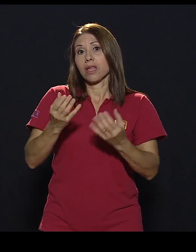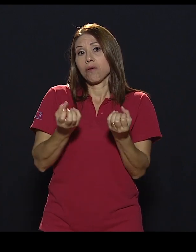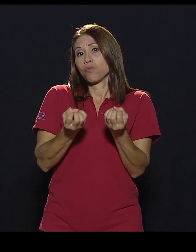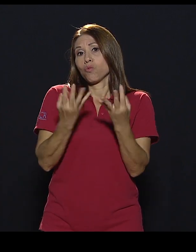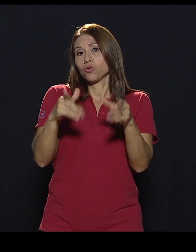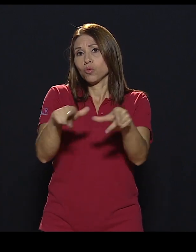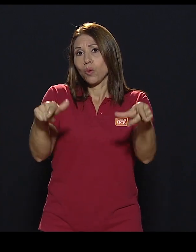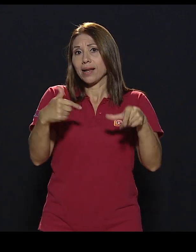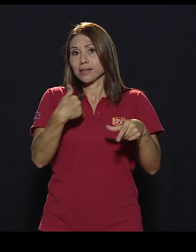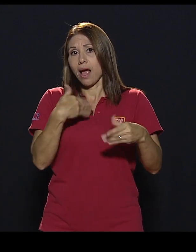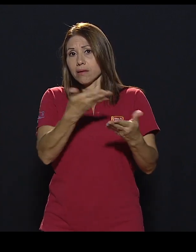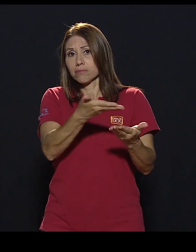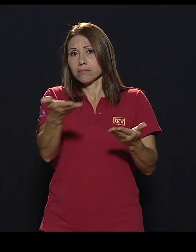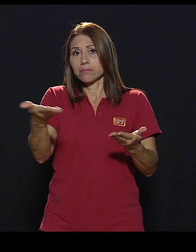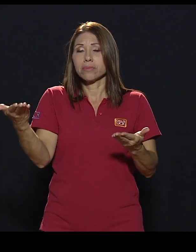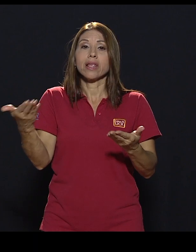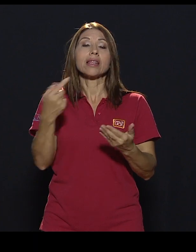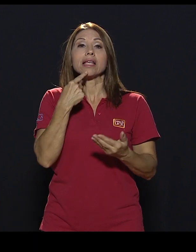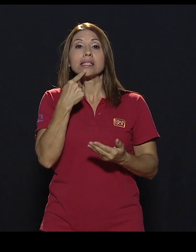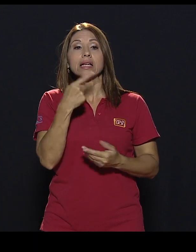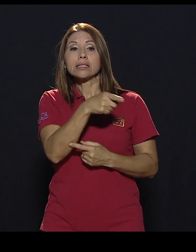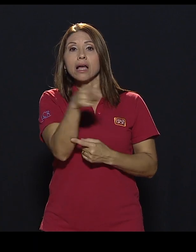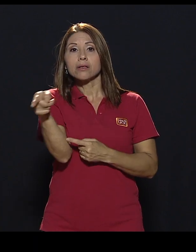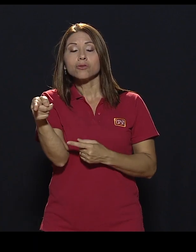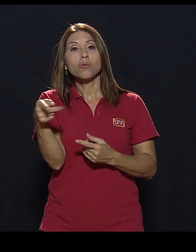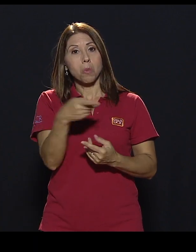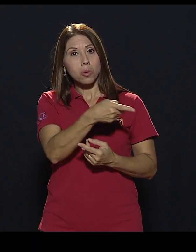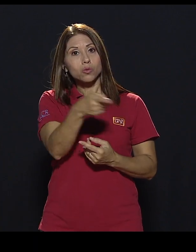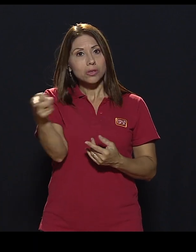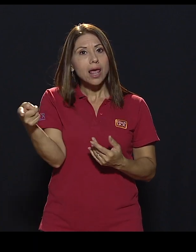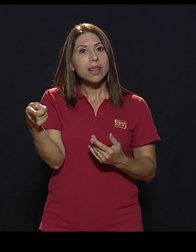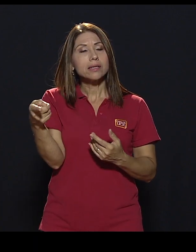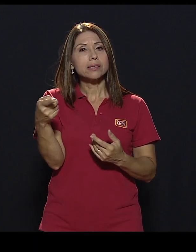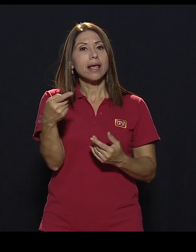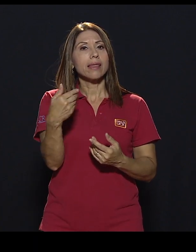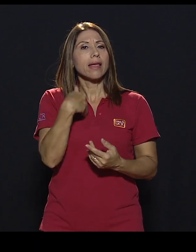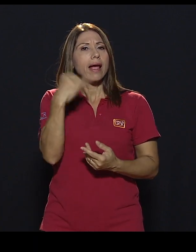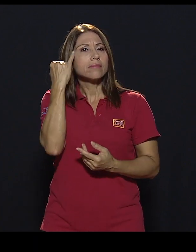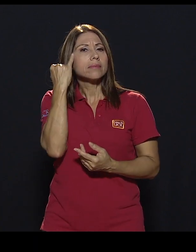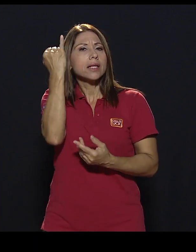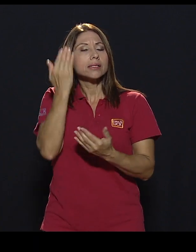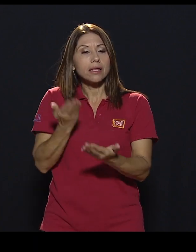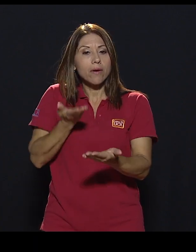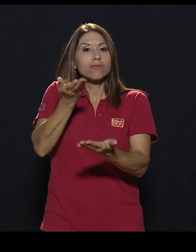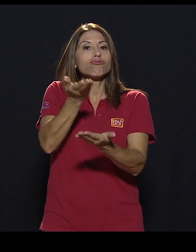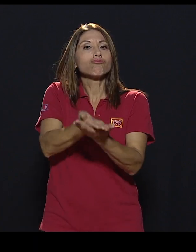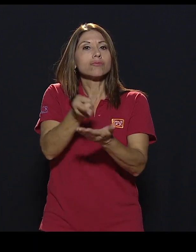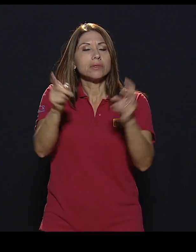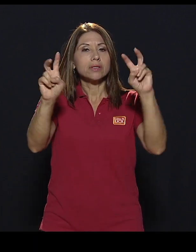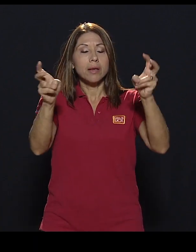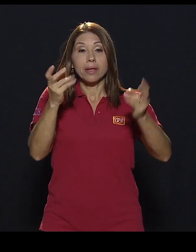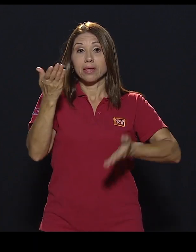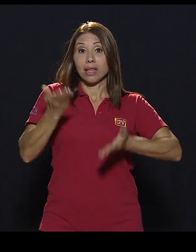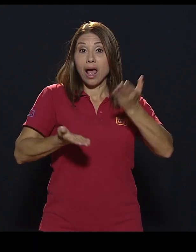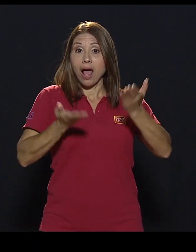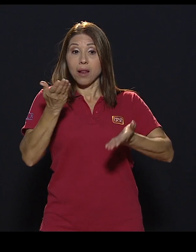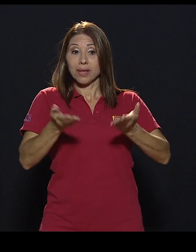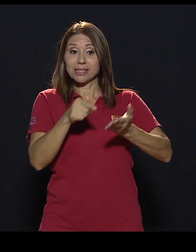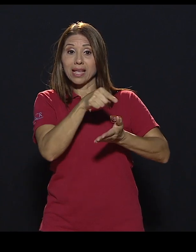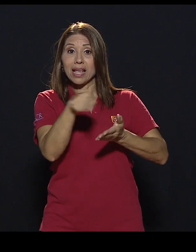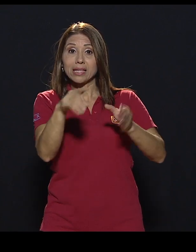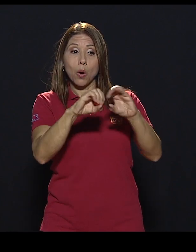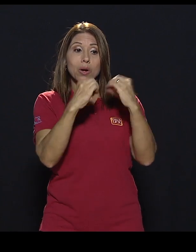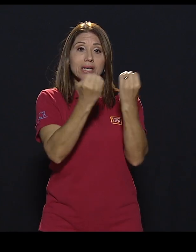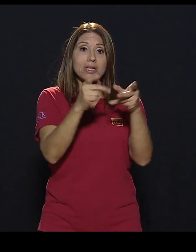hay muchas comunidades, decirles, bueno, tomen la iniciativa también de abordar este tema? Porque de repente hay personas que están en esa